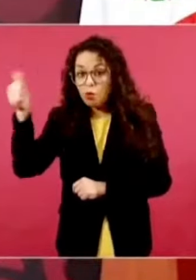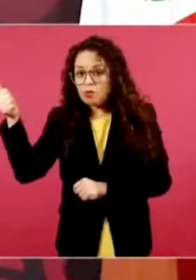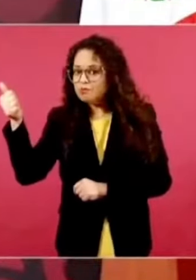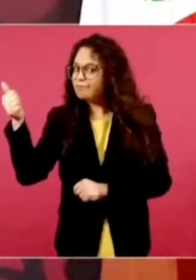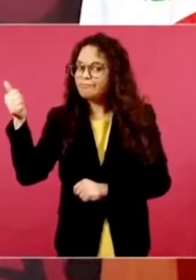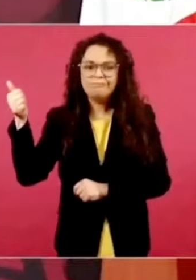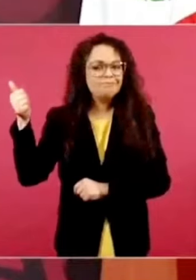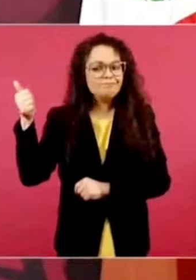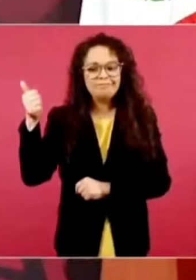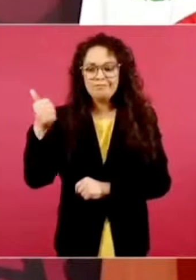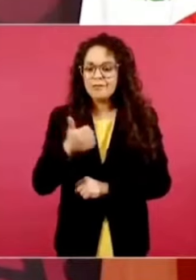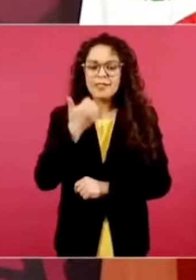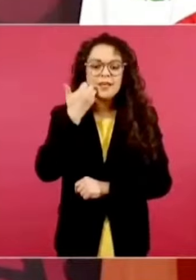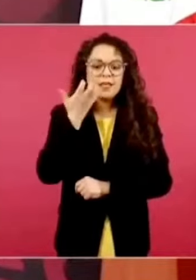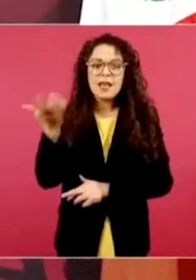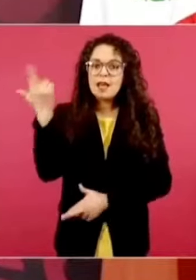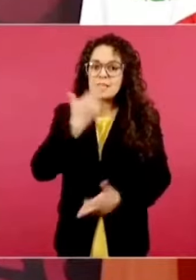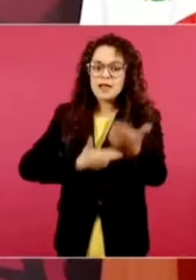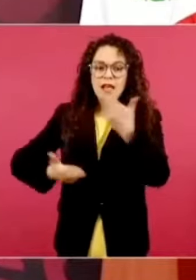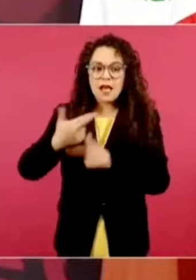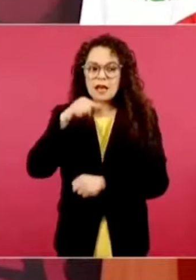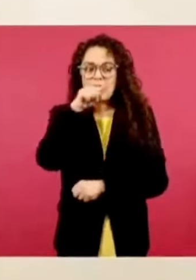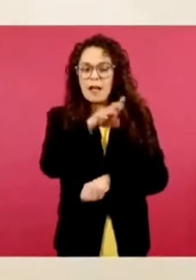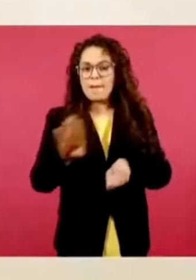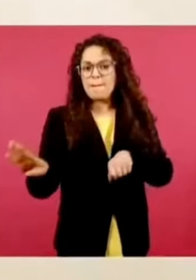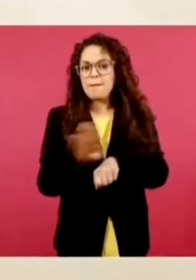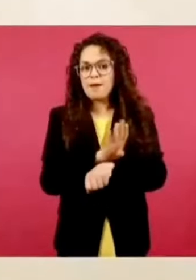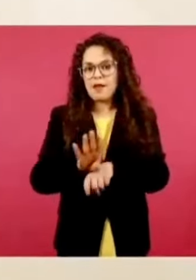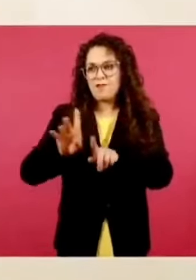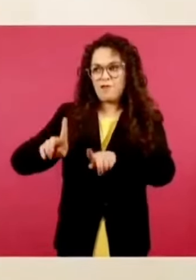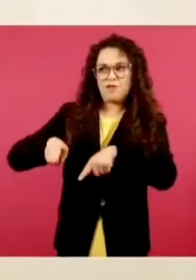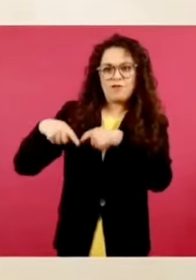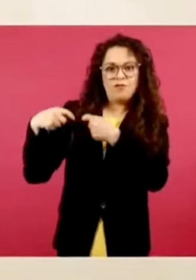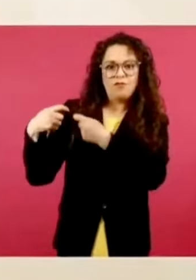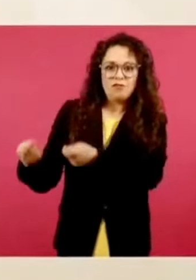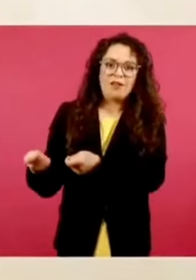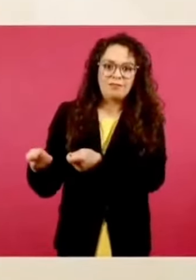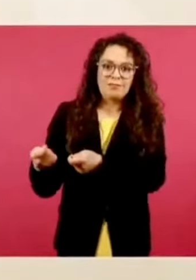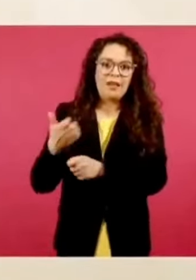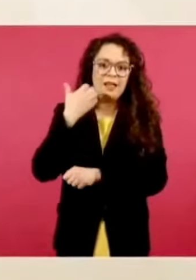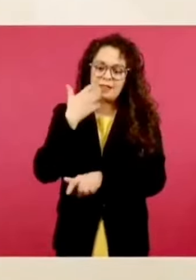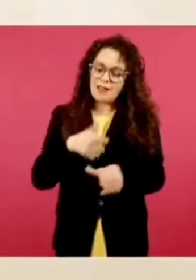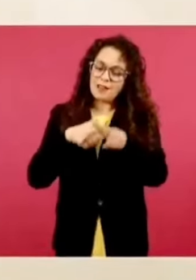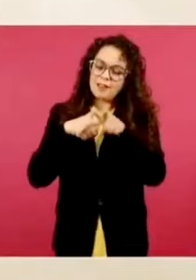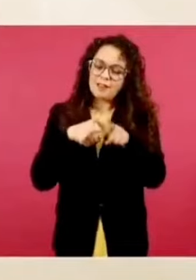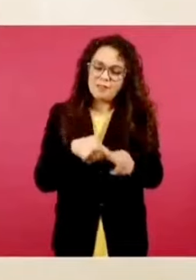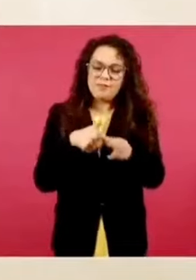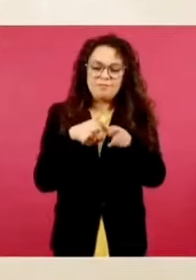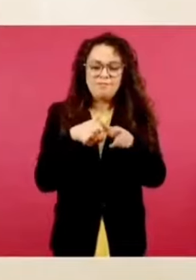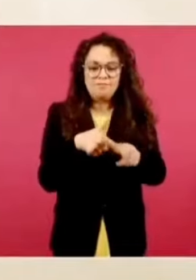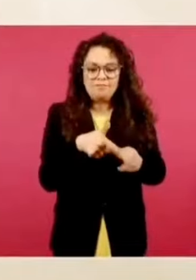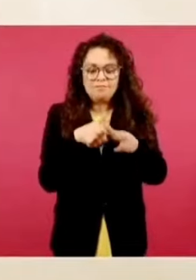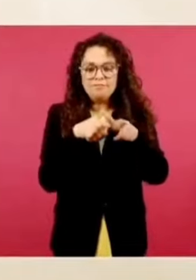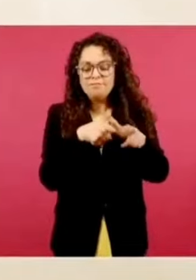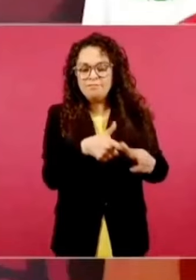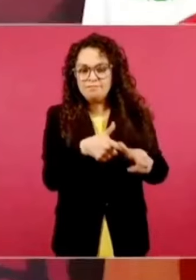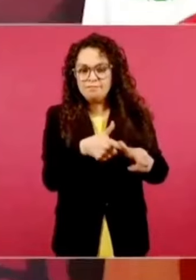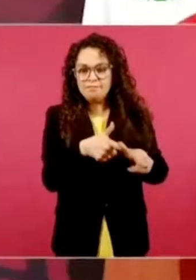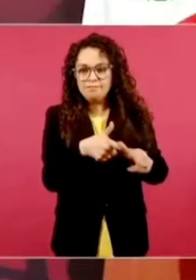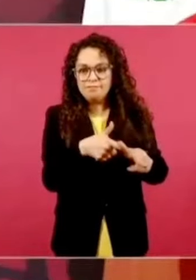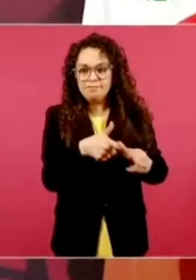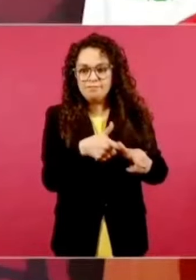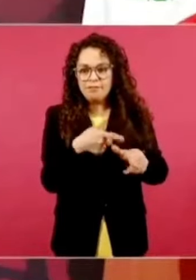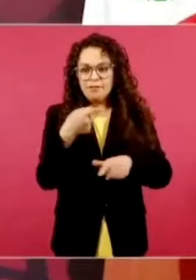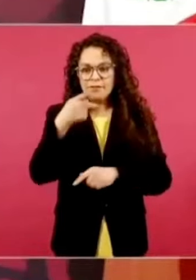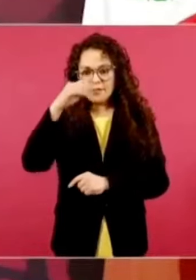es que regrese esto, pero si esto